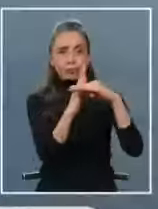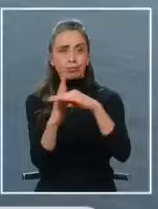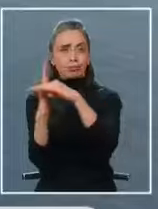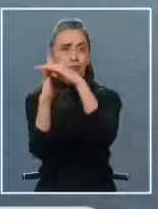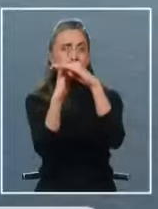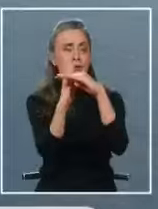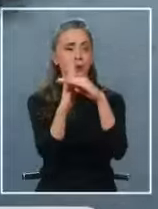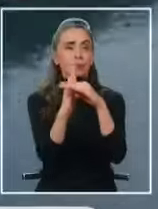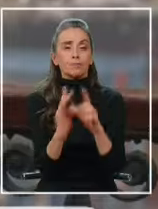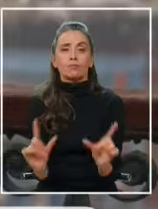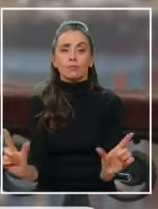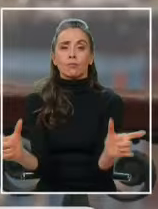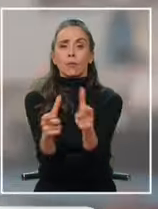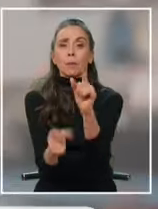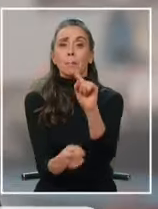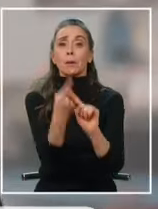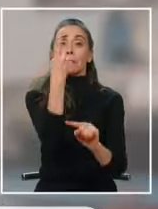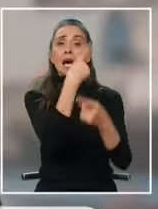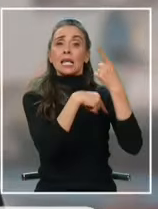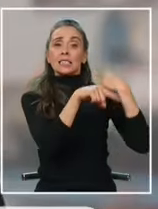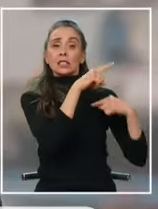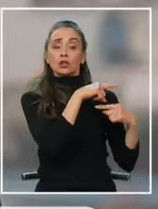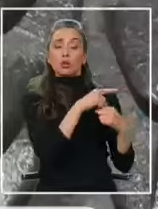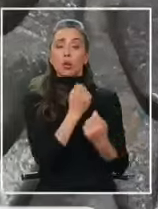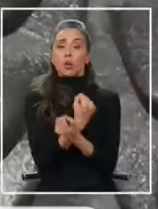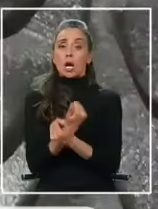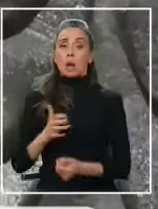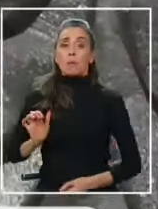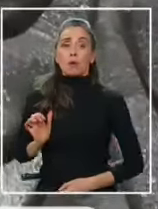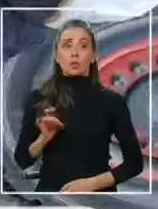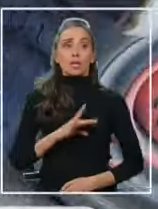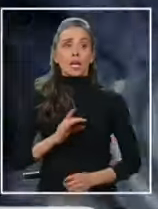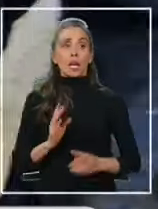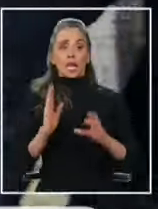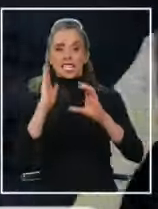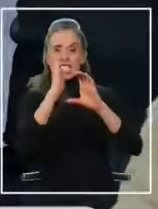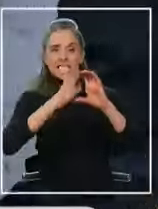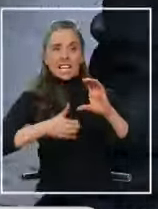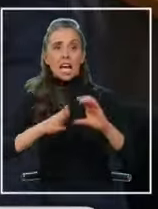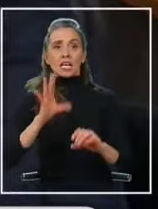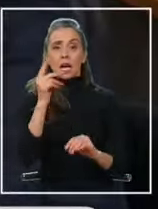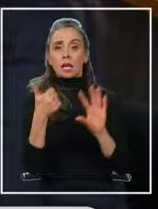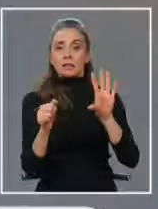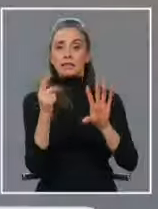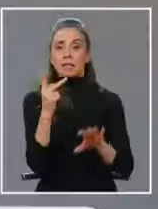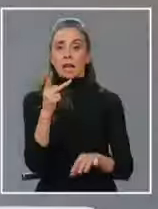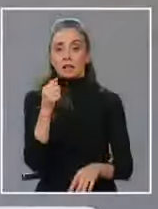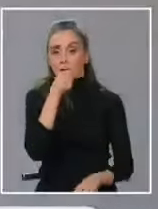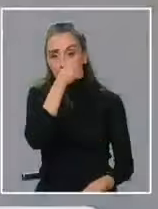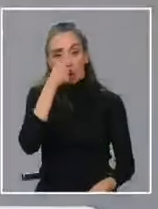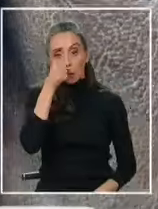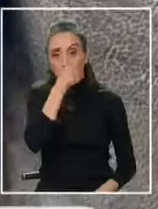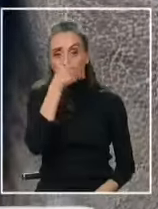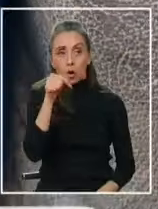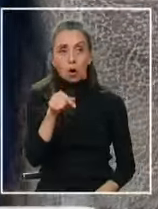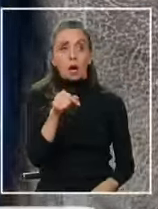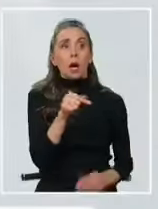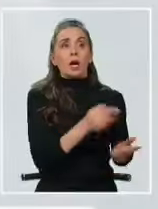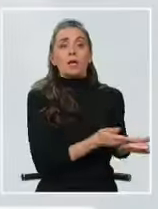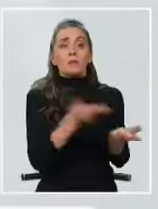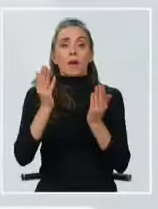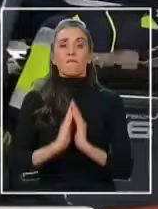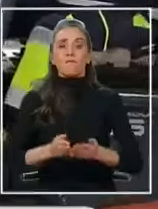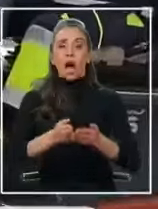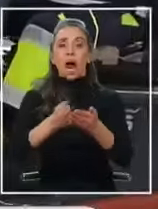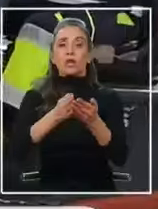Una operación inédita en la historia policial chilena. Encontraron 60 kilos de droga. Aquí estaba destinado a